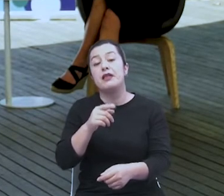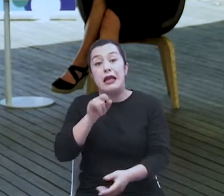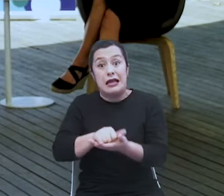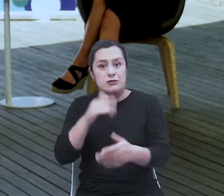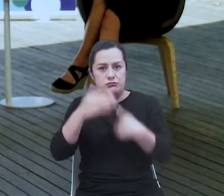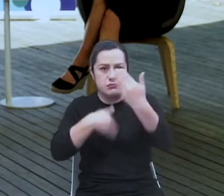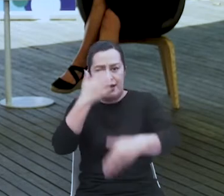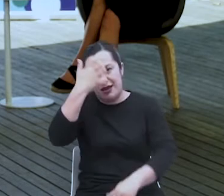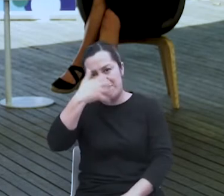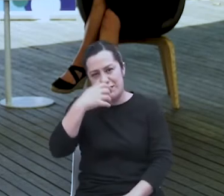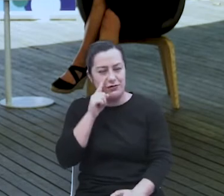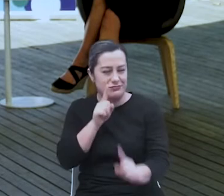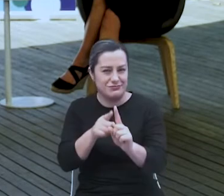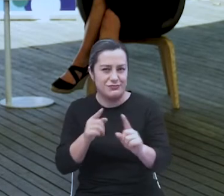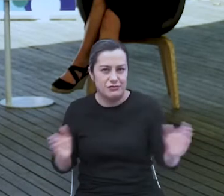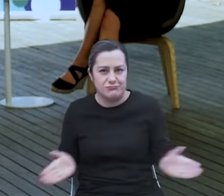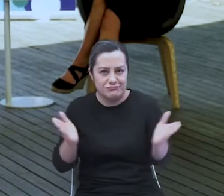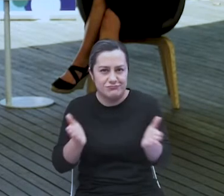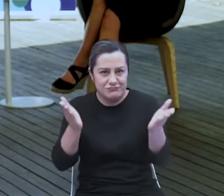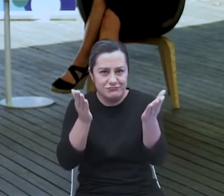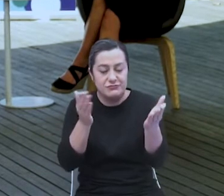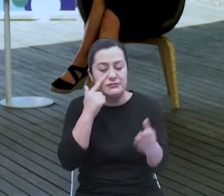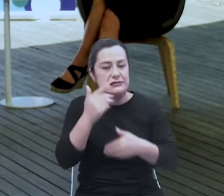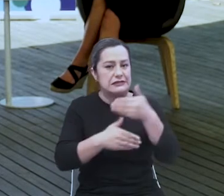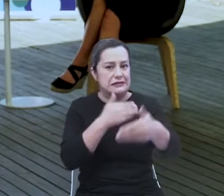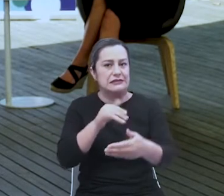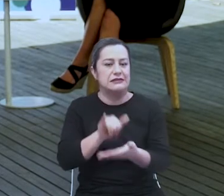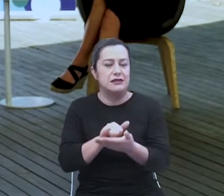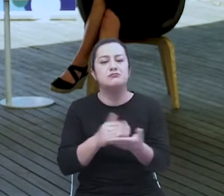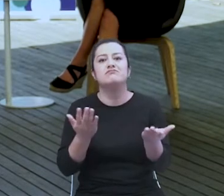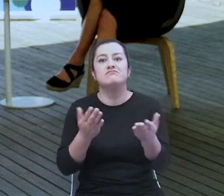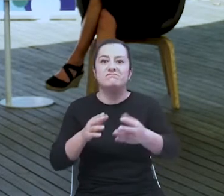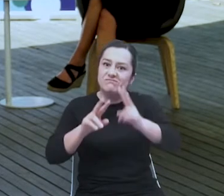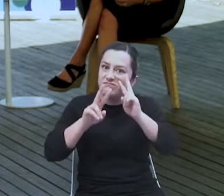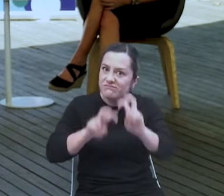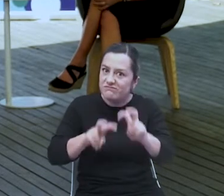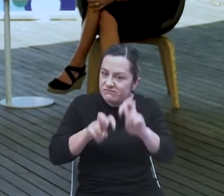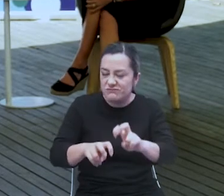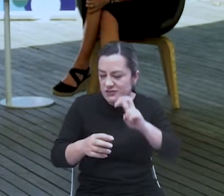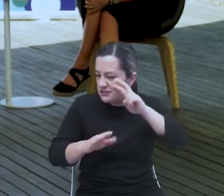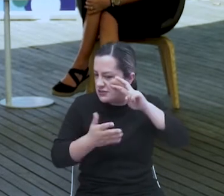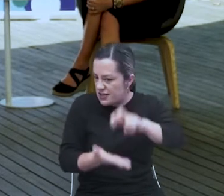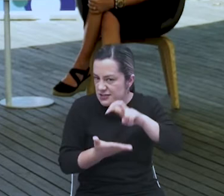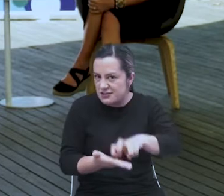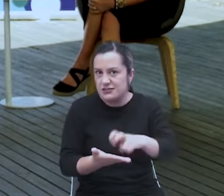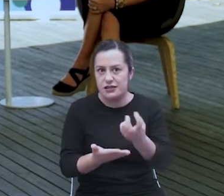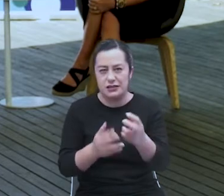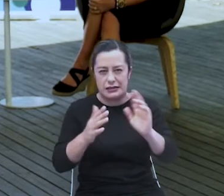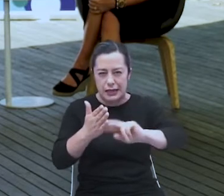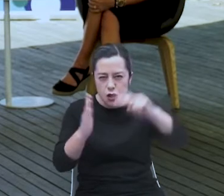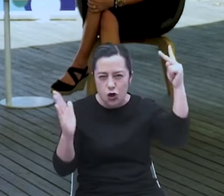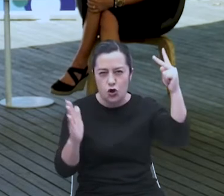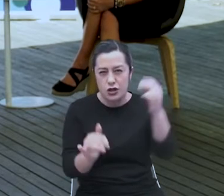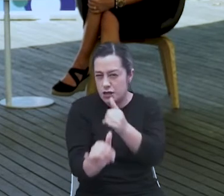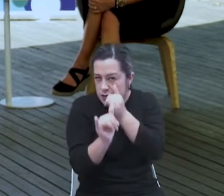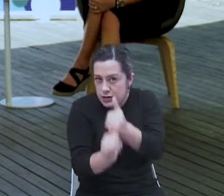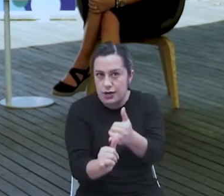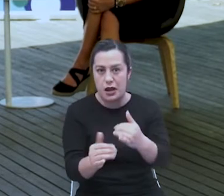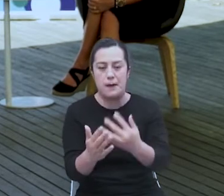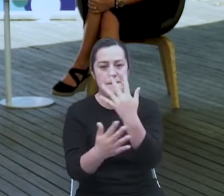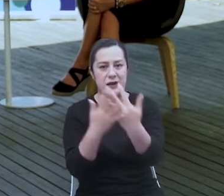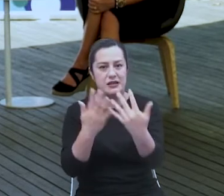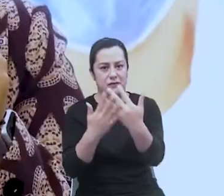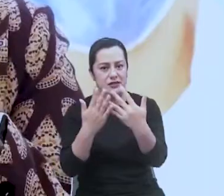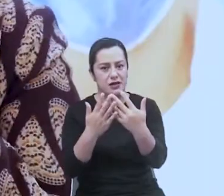Evaluar para Avanzar, que es el SER más STEM, más ciencia, más tecnología, más ingeniería, más matemáticas, pero desde el